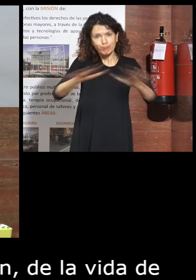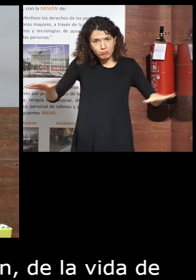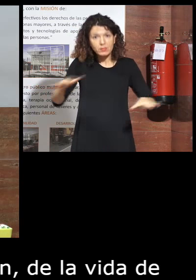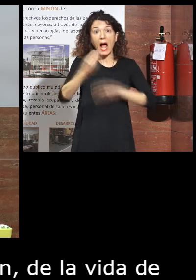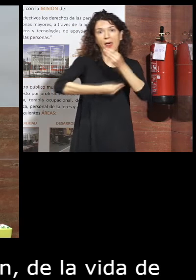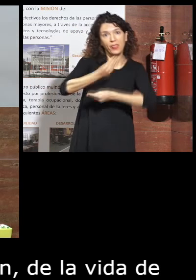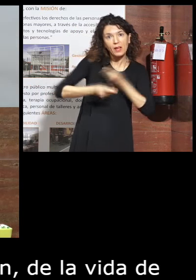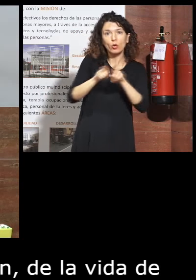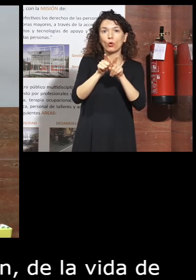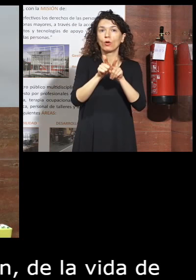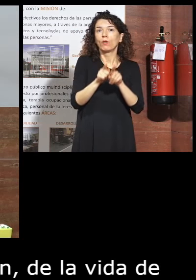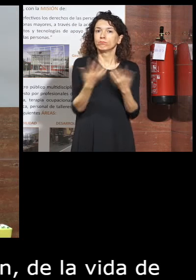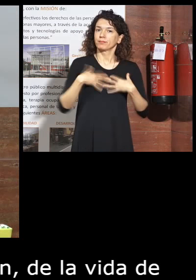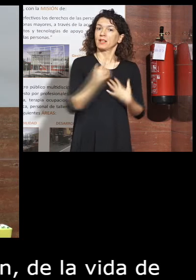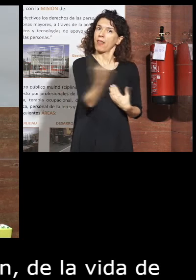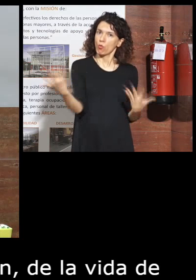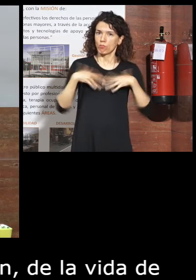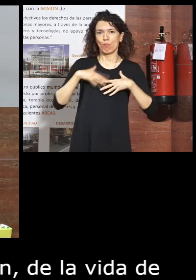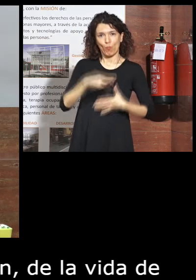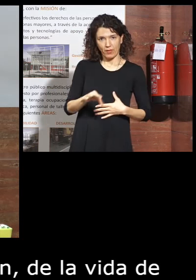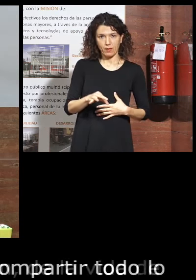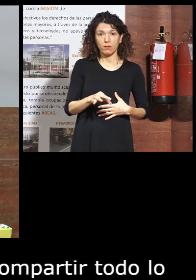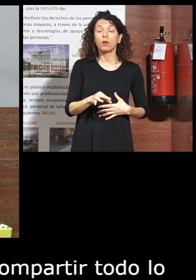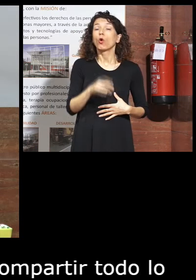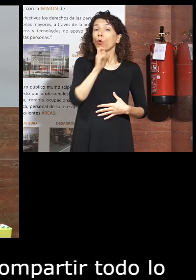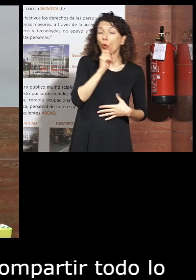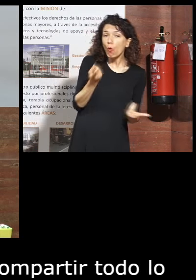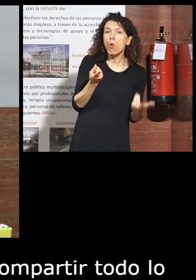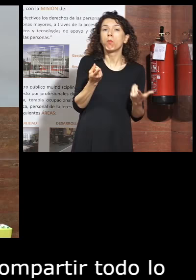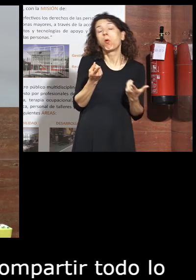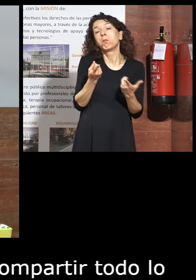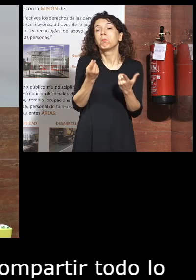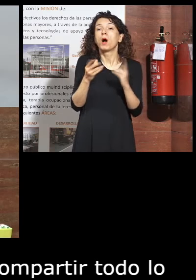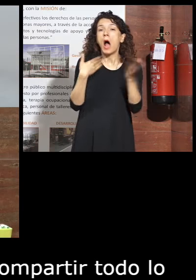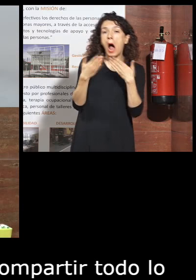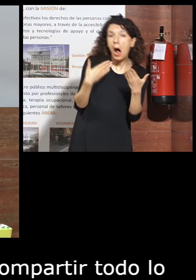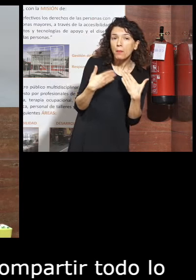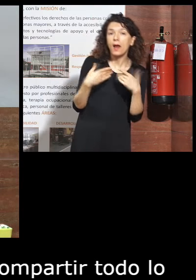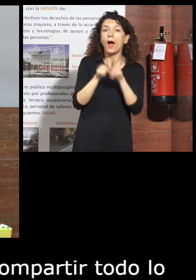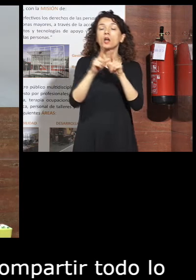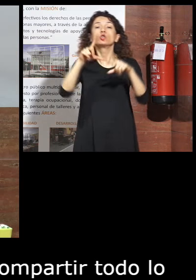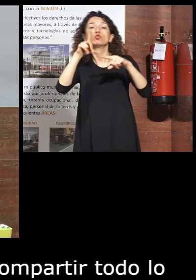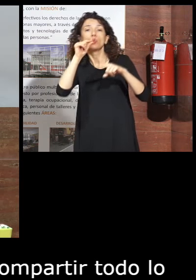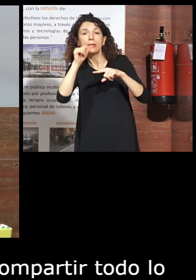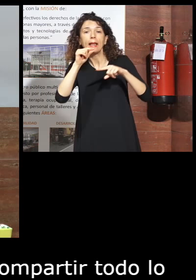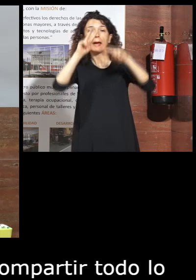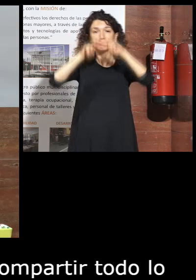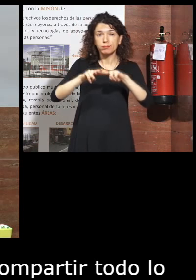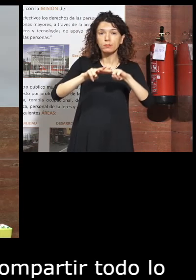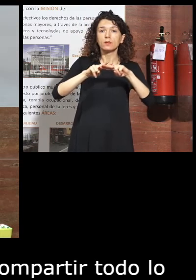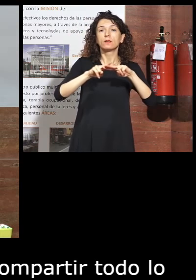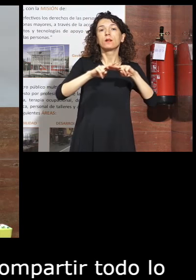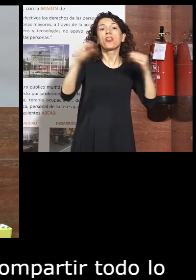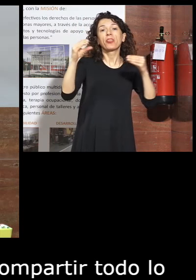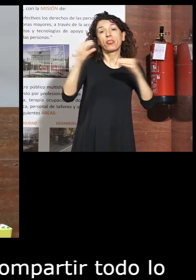hacerlo parte de todos y de cada uno, ya sea a través del boca-oreja, a través de nuestro Twitter, armadilla